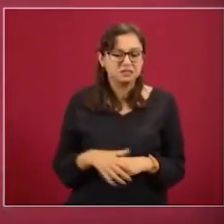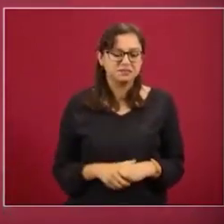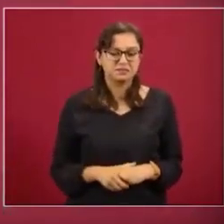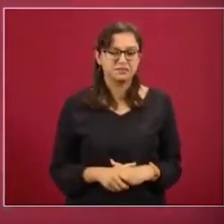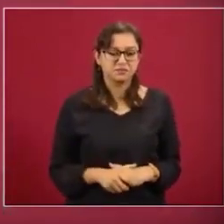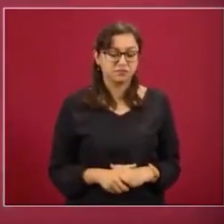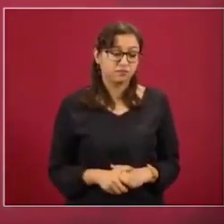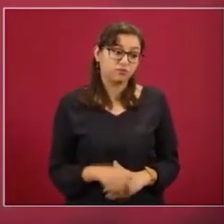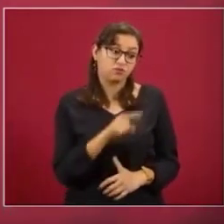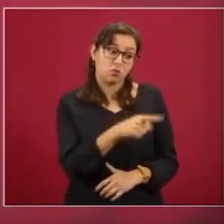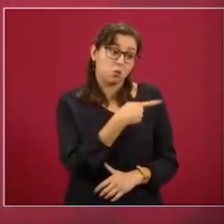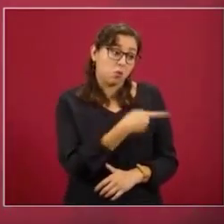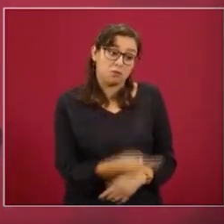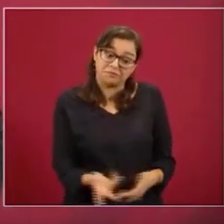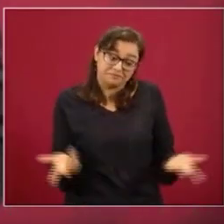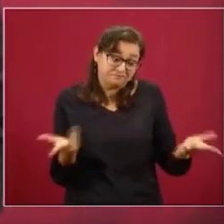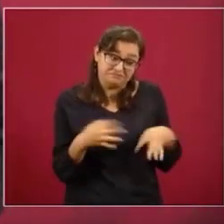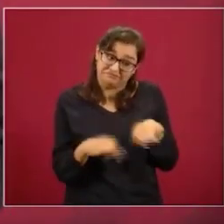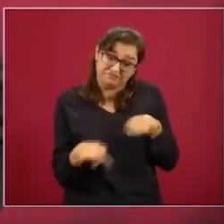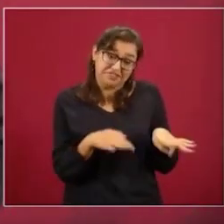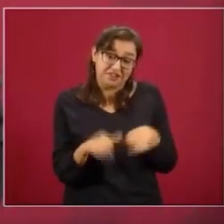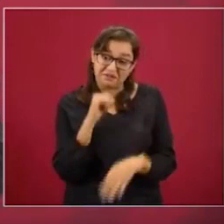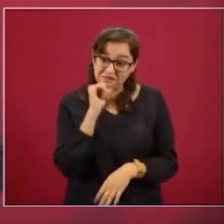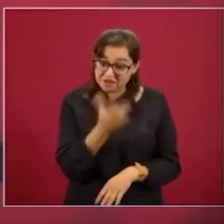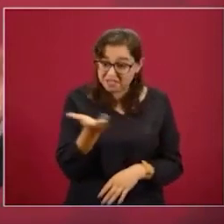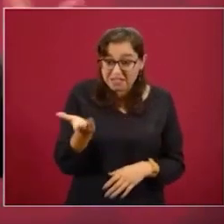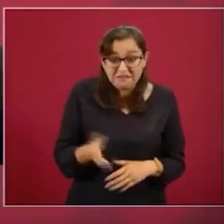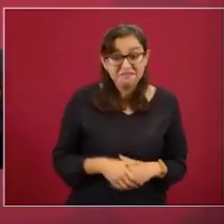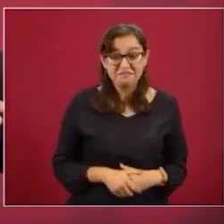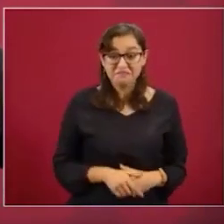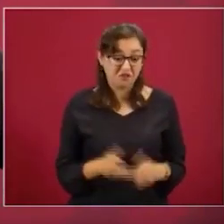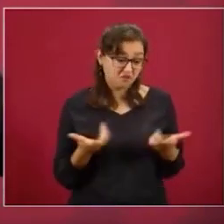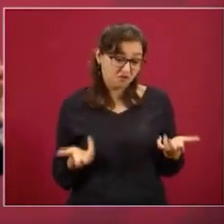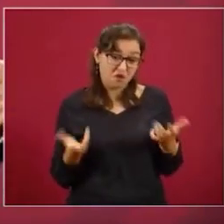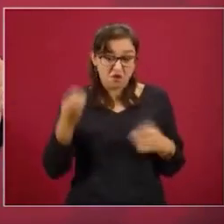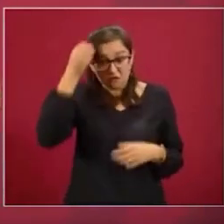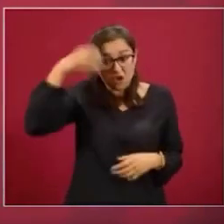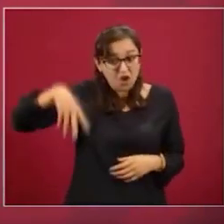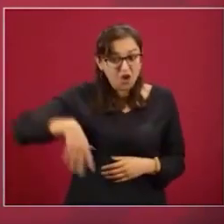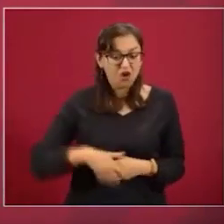Eres pobre porque no trabajas, porque eres un flojo.